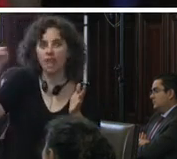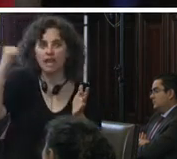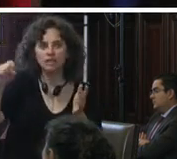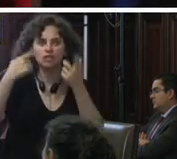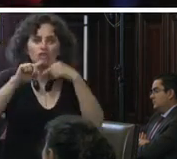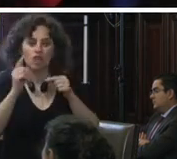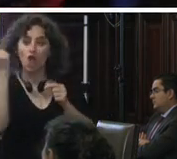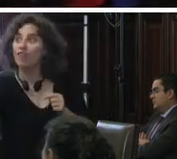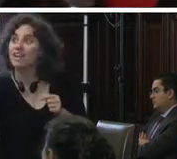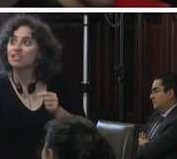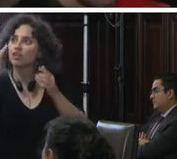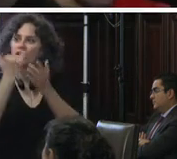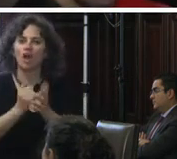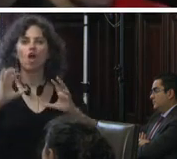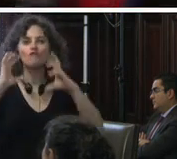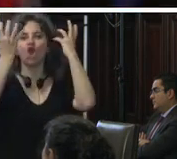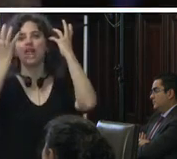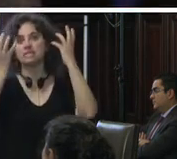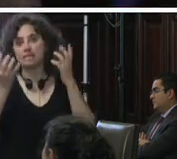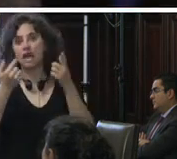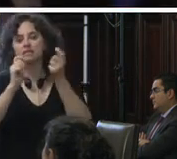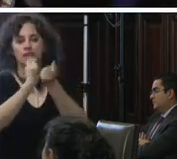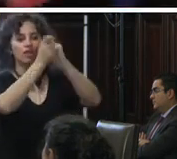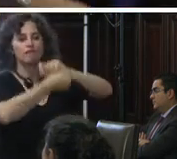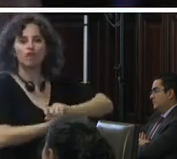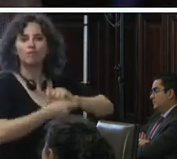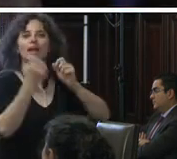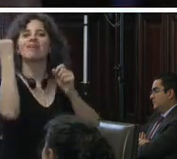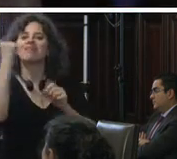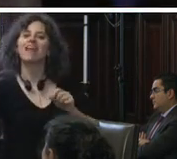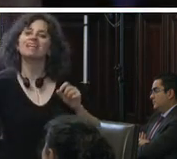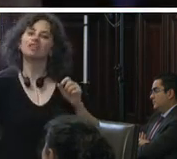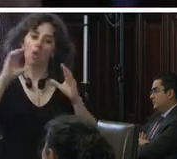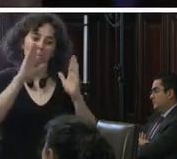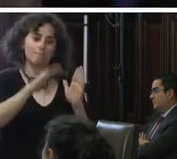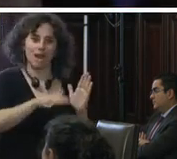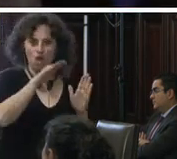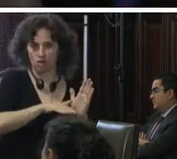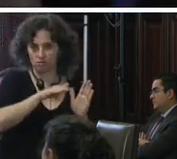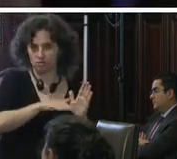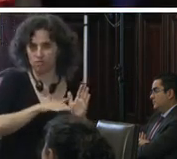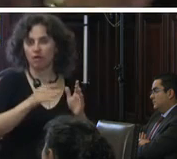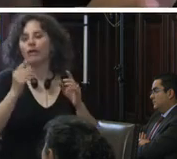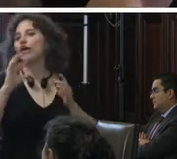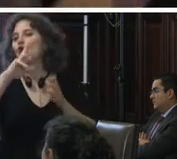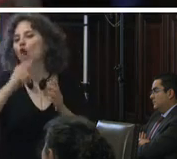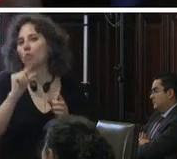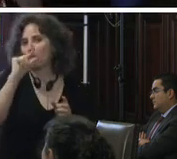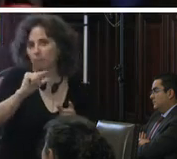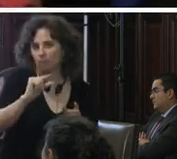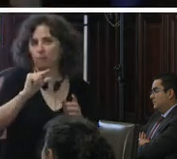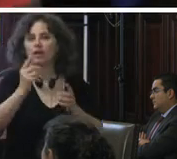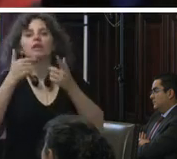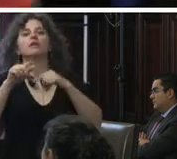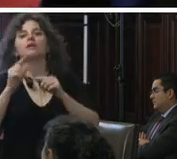los delitos cometidos con medios violentos se transforman en delitos menores en robos pequeños